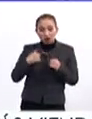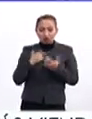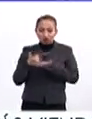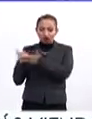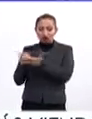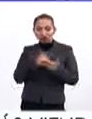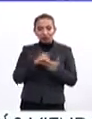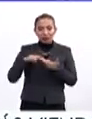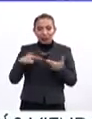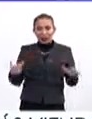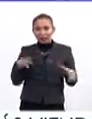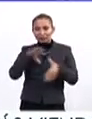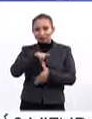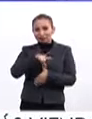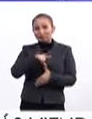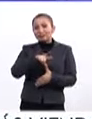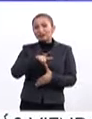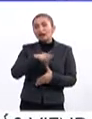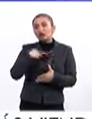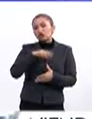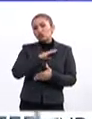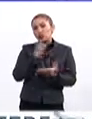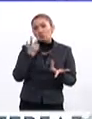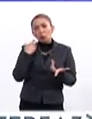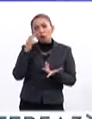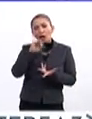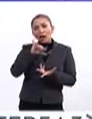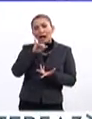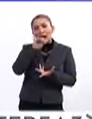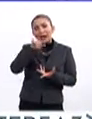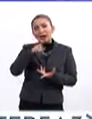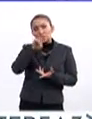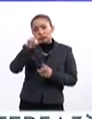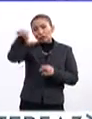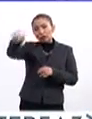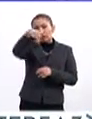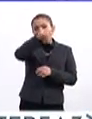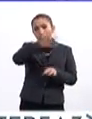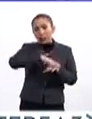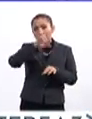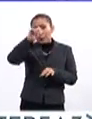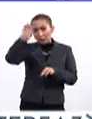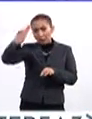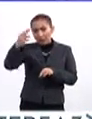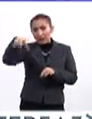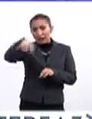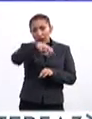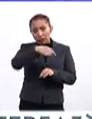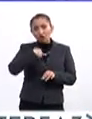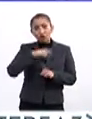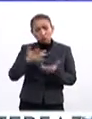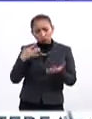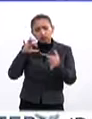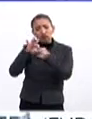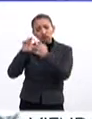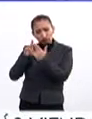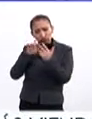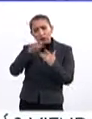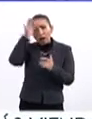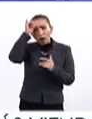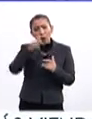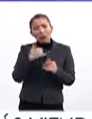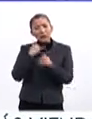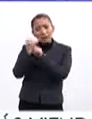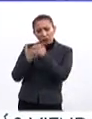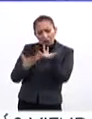en la relación con América Latina. De hecho, tenemos muchas universidades jesuitas en América Latina, hay más de 20, y tenemos la relación con ellas intensa y tenemos muchos convenios, ya